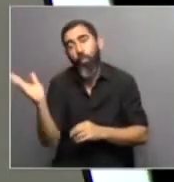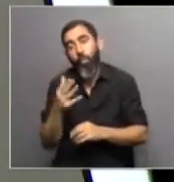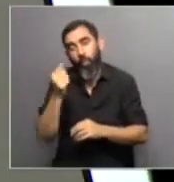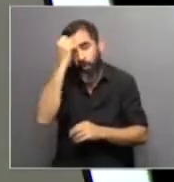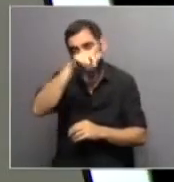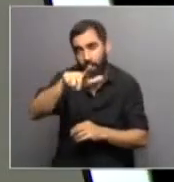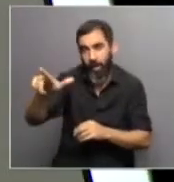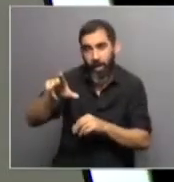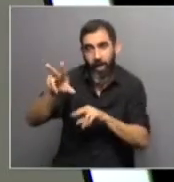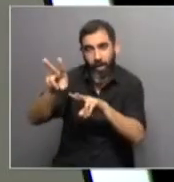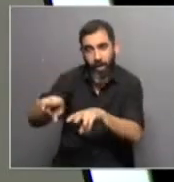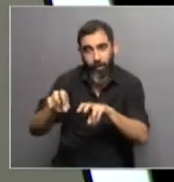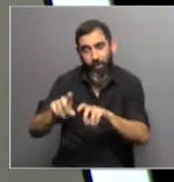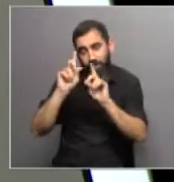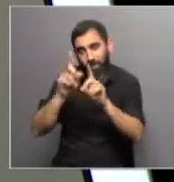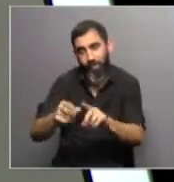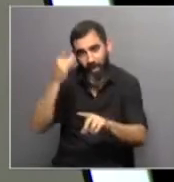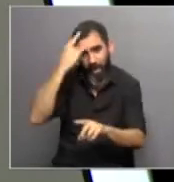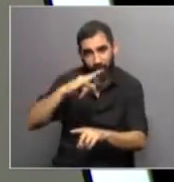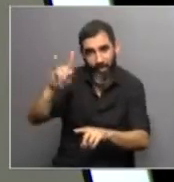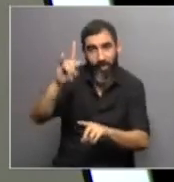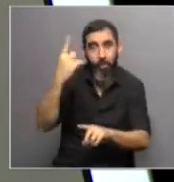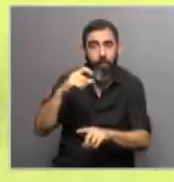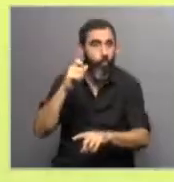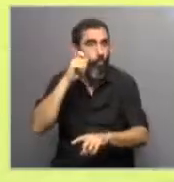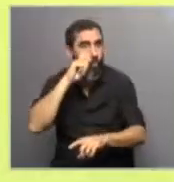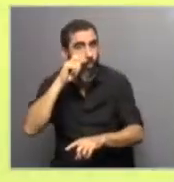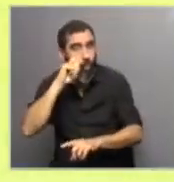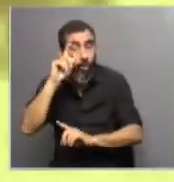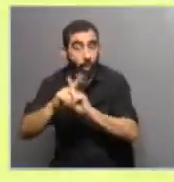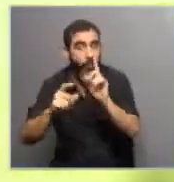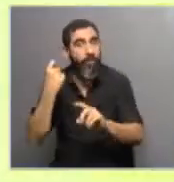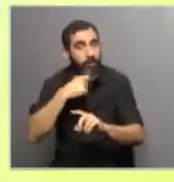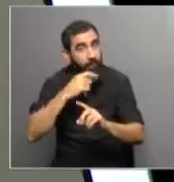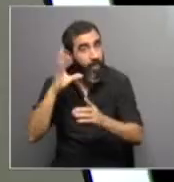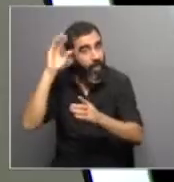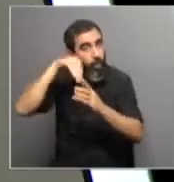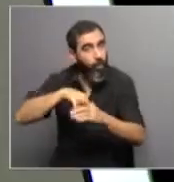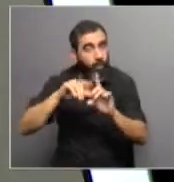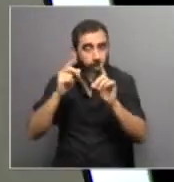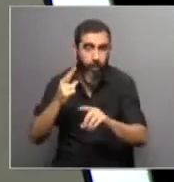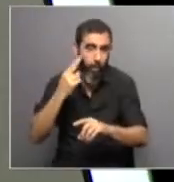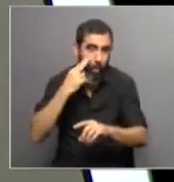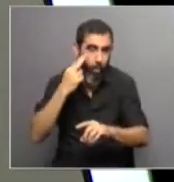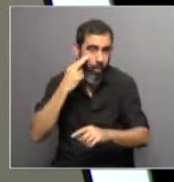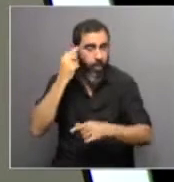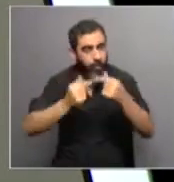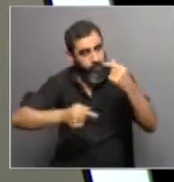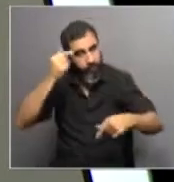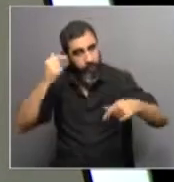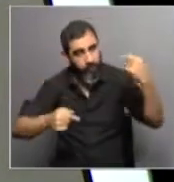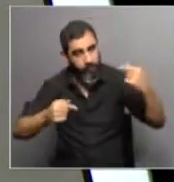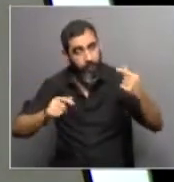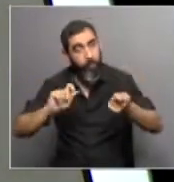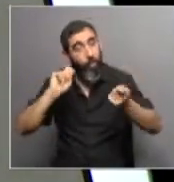rural, no tanto la agropecuaria como la ganadería, pero el turismo, que a veces no lo incluimos, tiene problemas de erosión vinculados